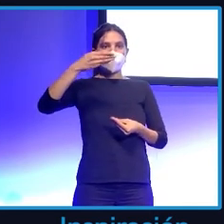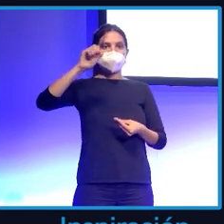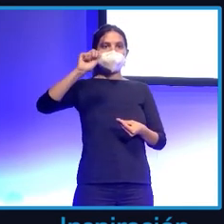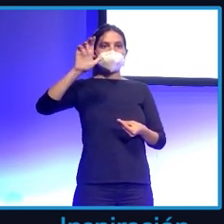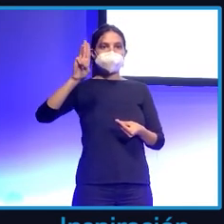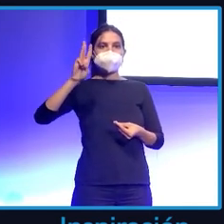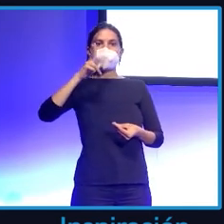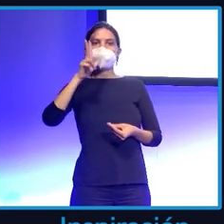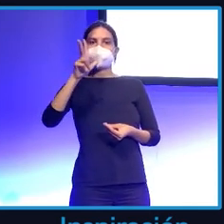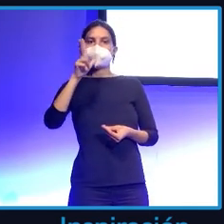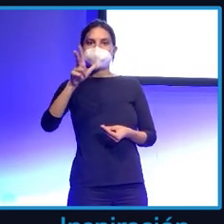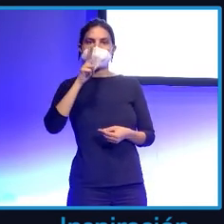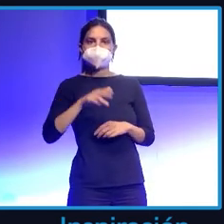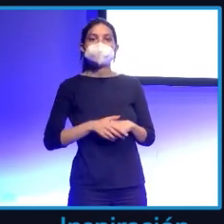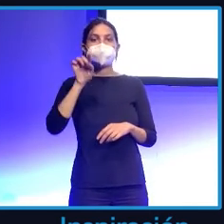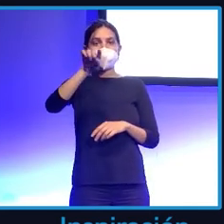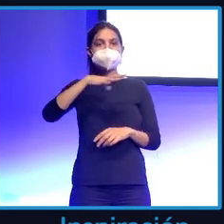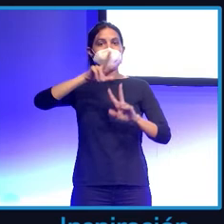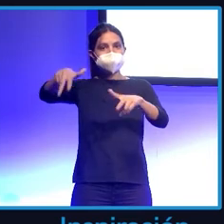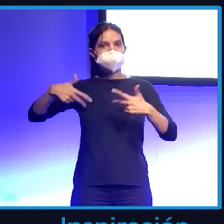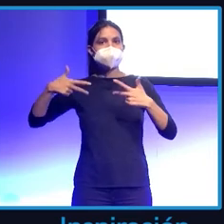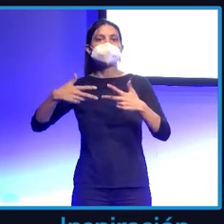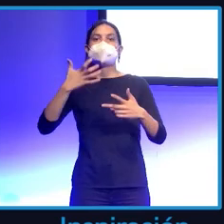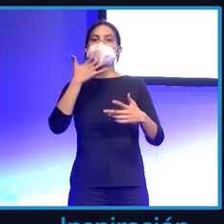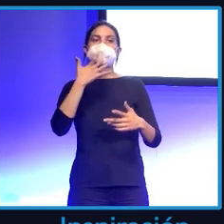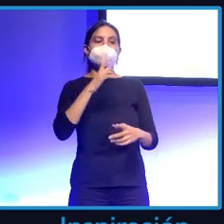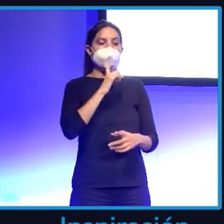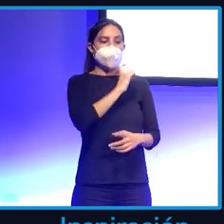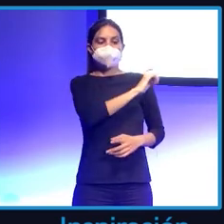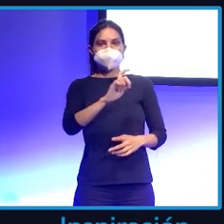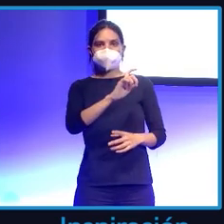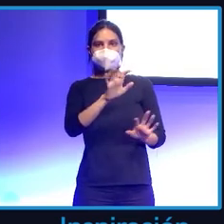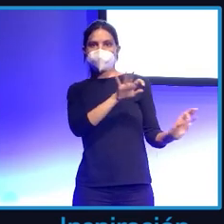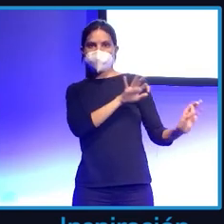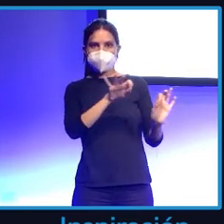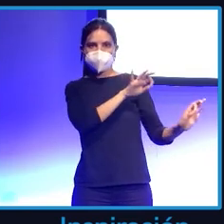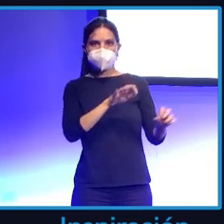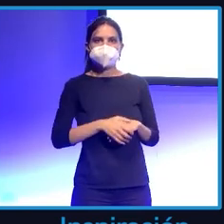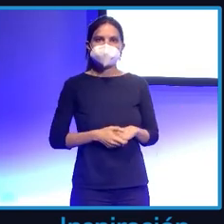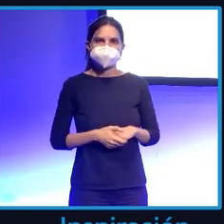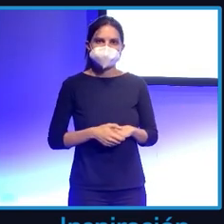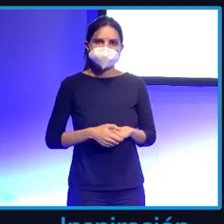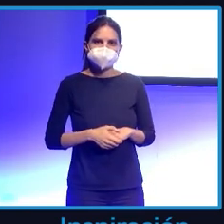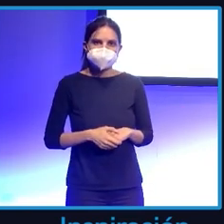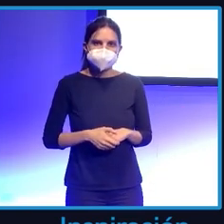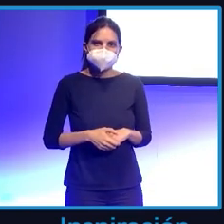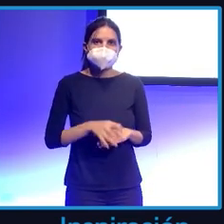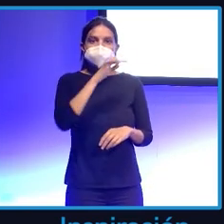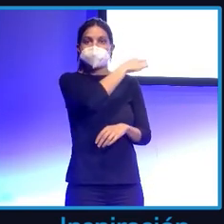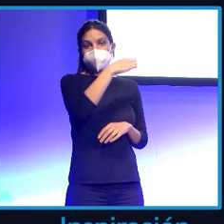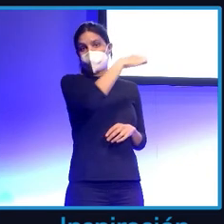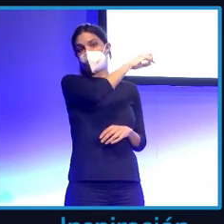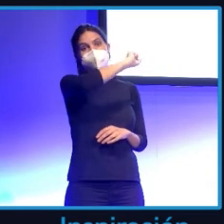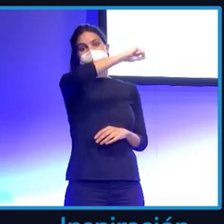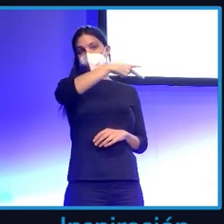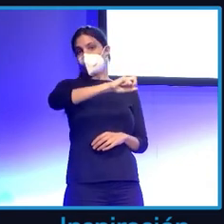y la podéis descargar. Te permite crear diagramas y como el que está arriba, por ejemplo. Estos son algunos de los resultados que